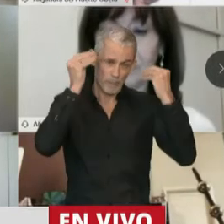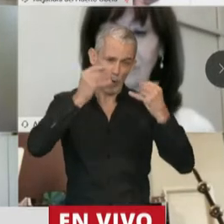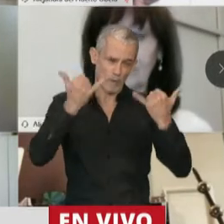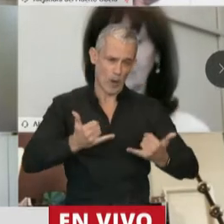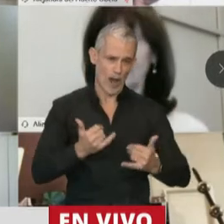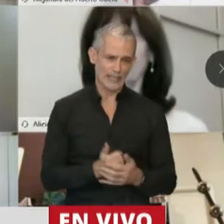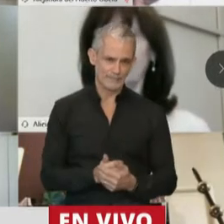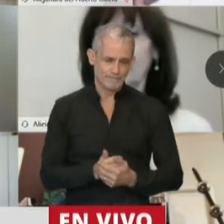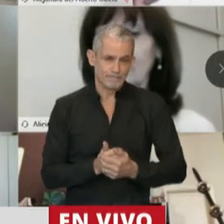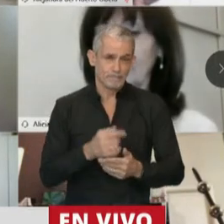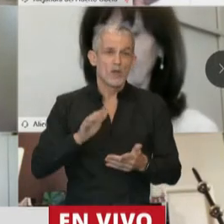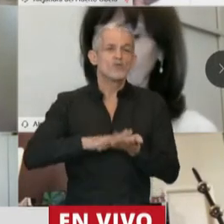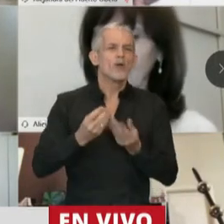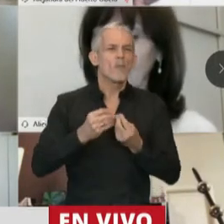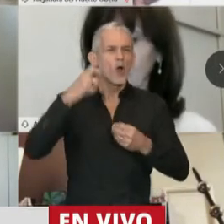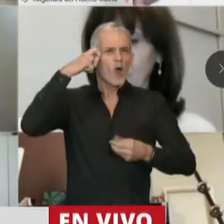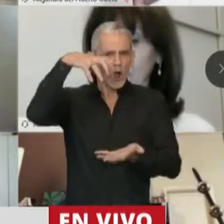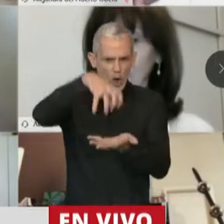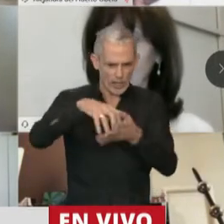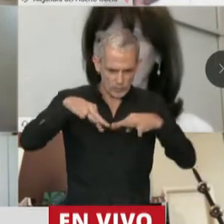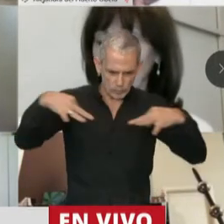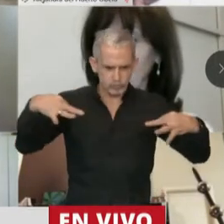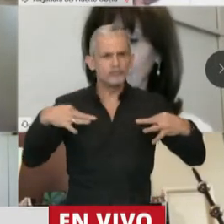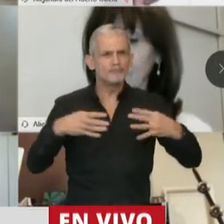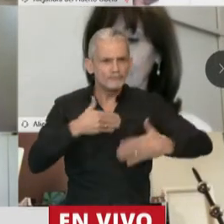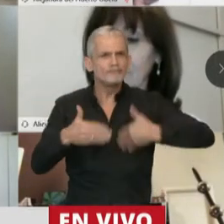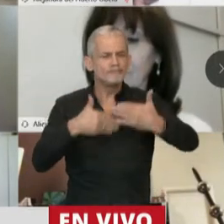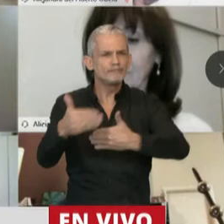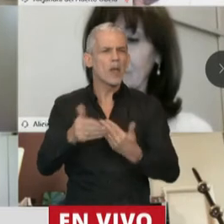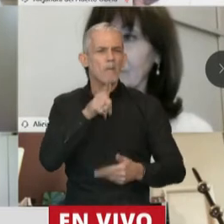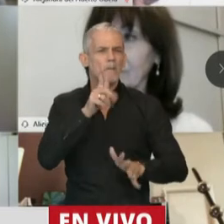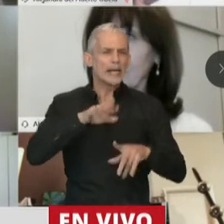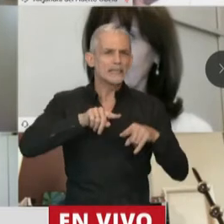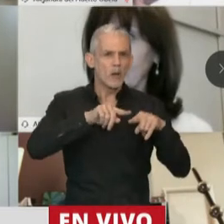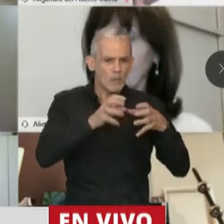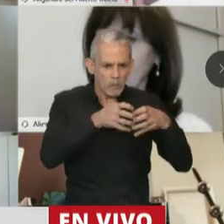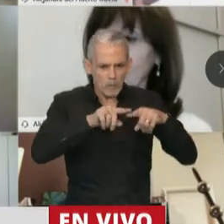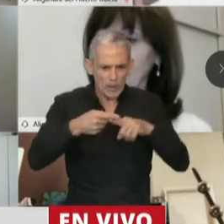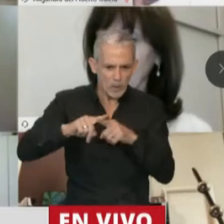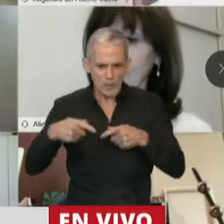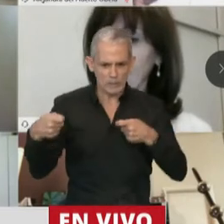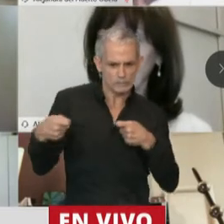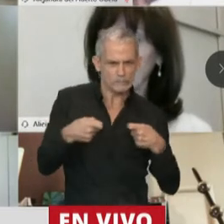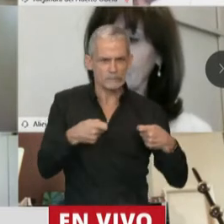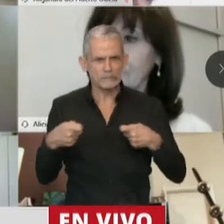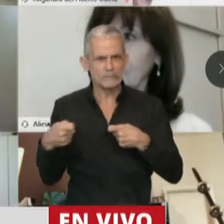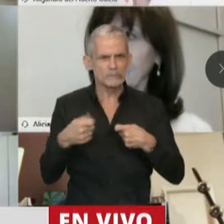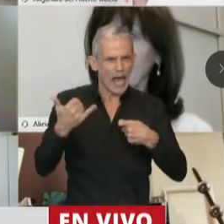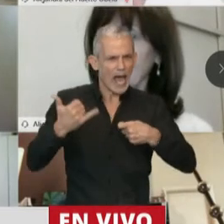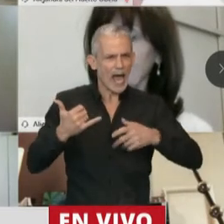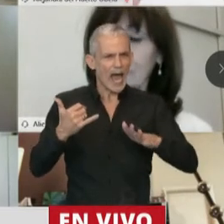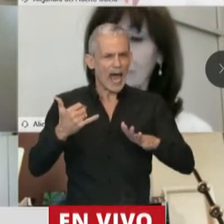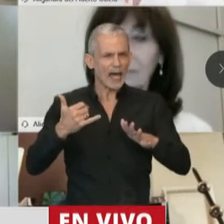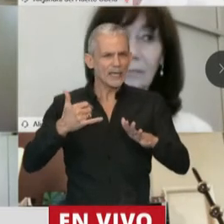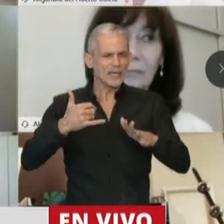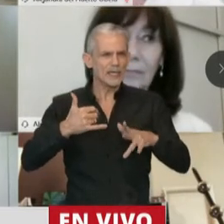La vinculada a nuestro funcionamiento pareciera ser que las fuerzas políticas que tensan y rompen la